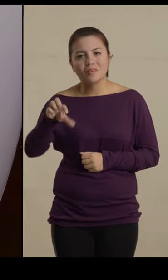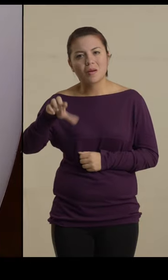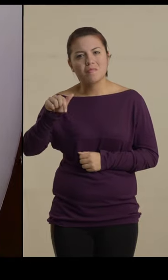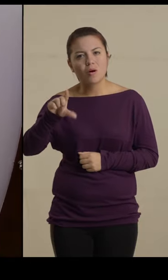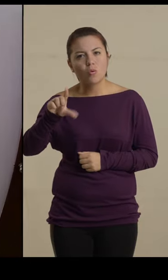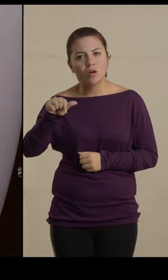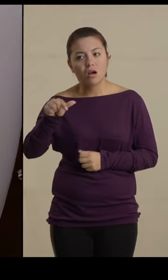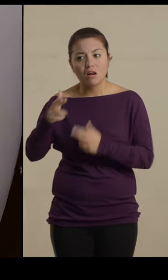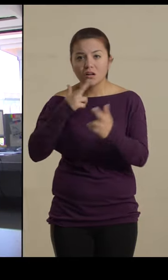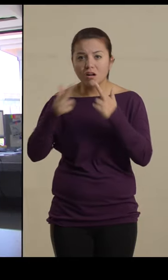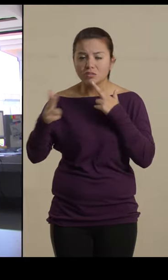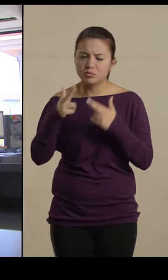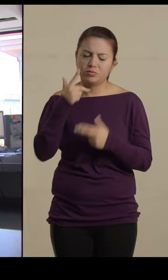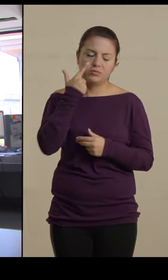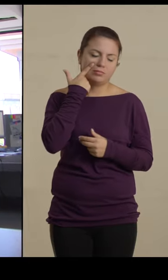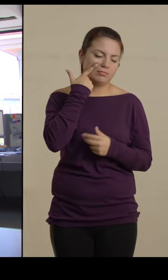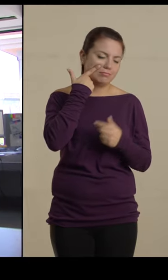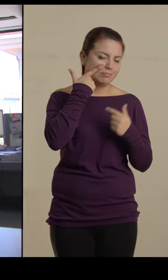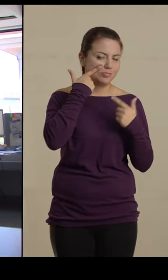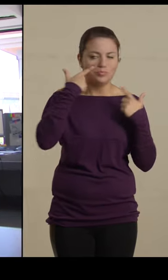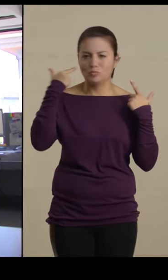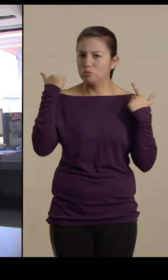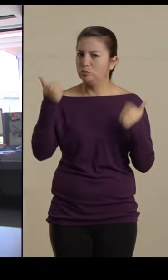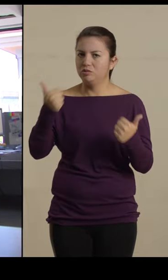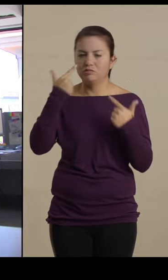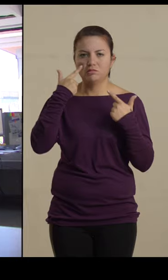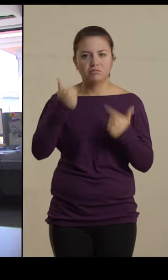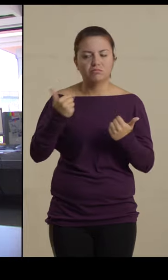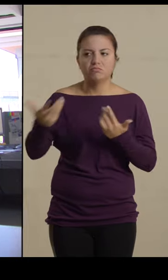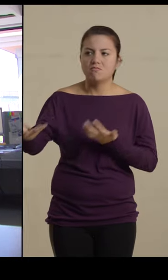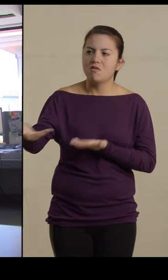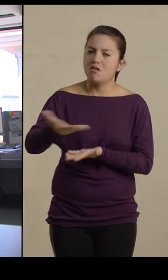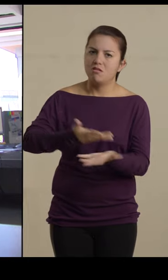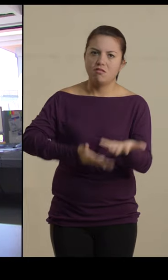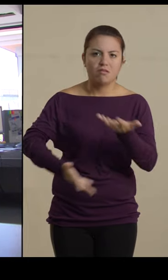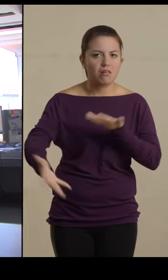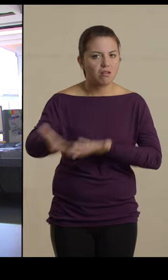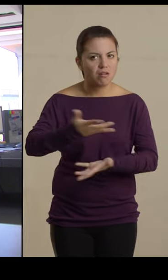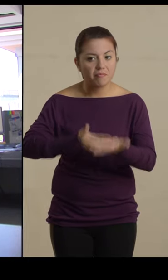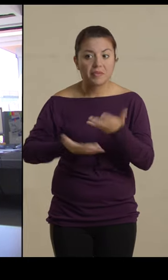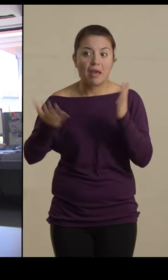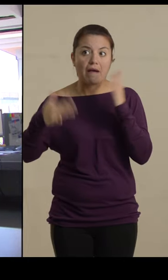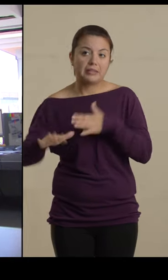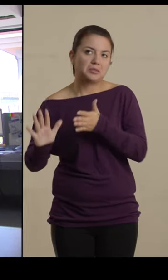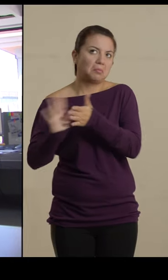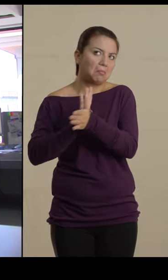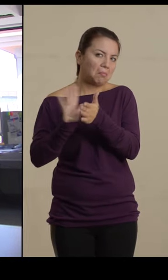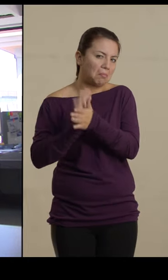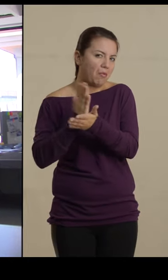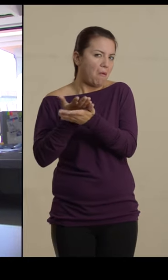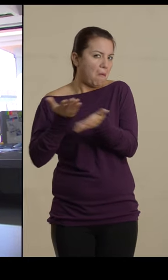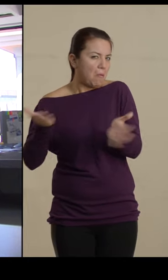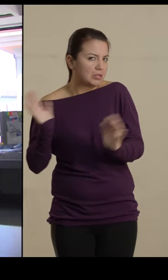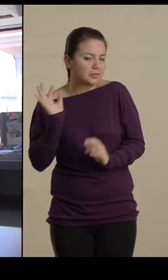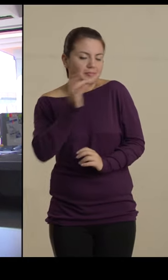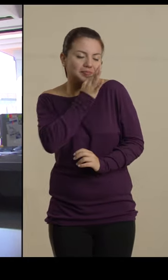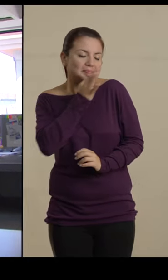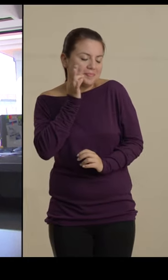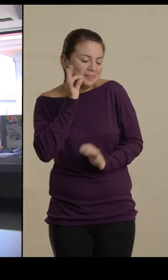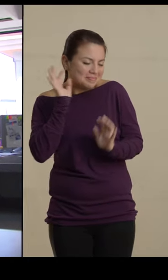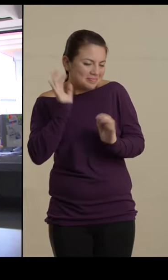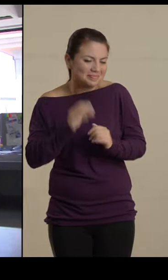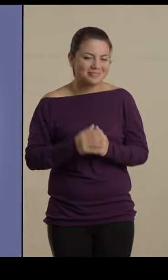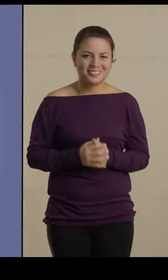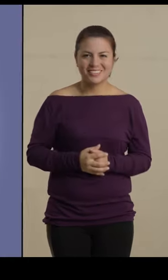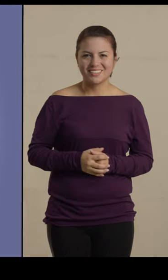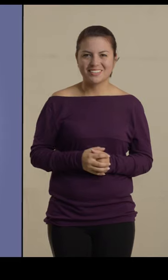sido muy chévere. Hemos compartido mucho. Ella a veces me cuenta algunas cosas, algunos secreticos.